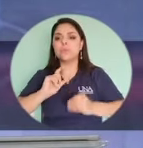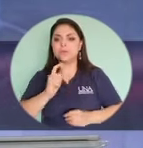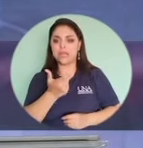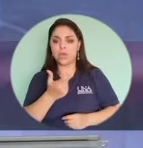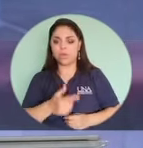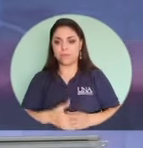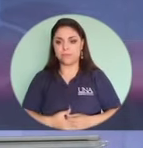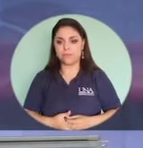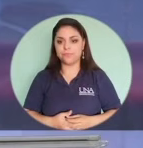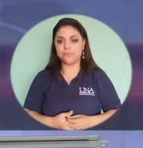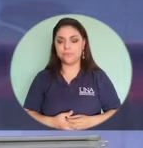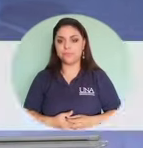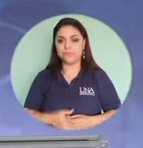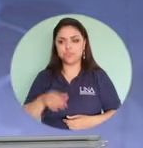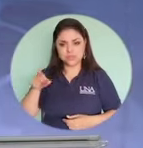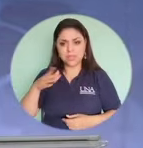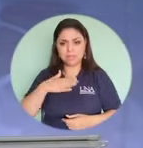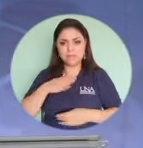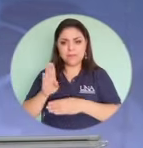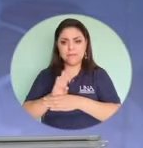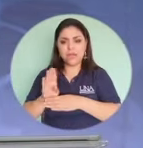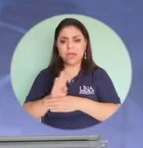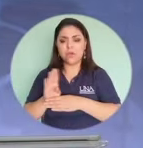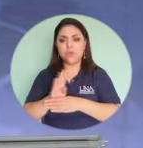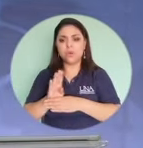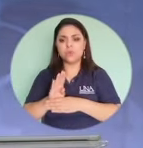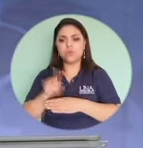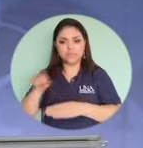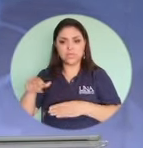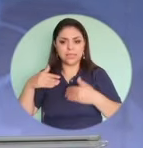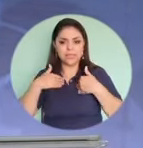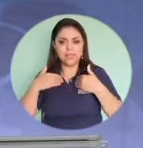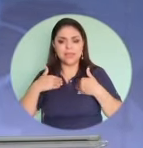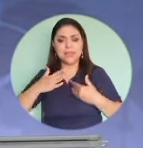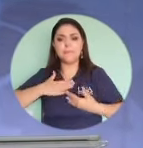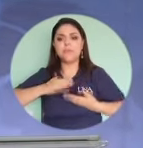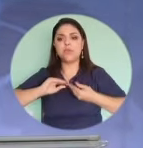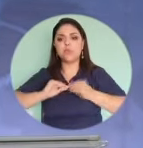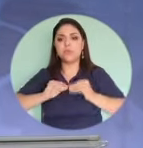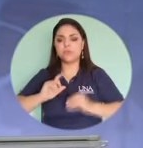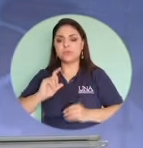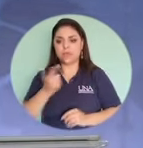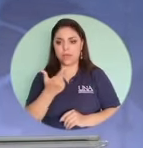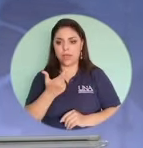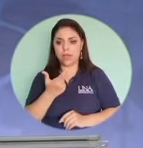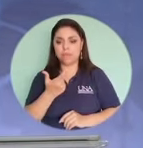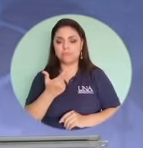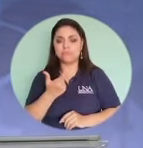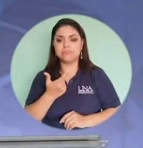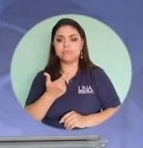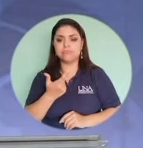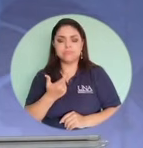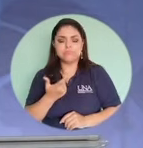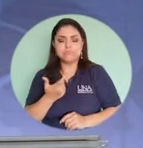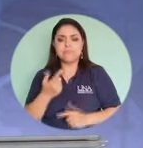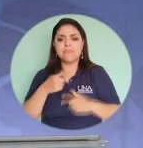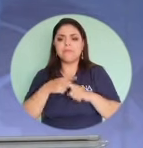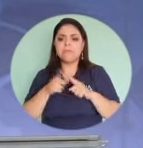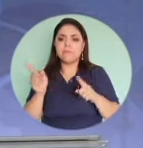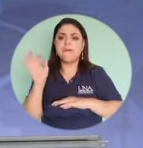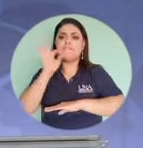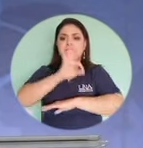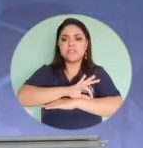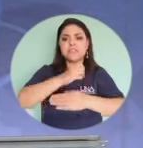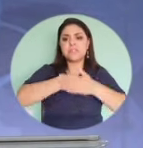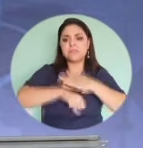cédula? Ah, bueno, entonces, no sé, fecha de nacimiento. Eso es distinto. La fecha de nacimiento es pública en el registro civil. Pero sí,